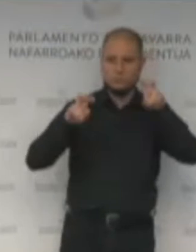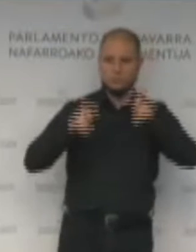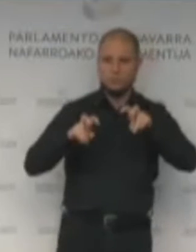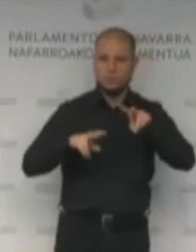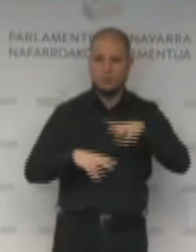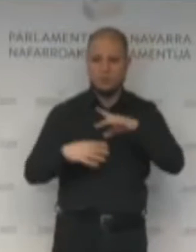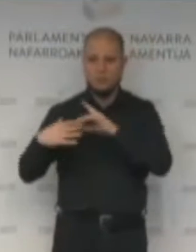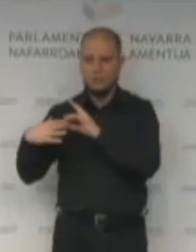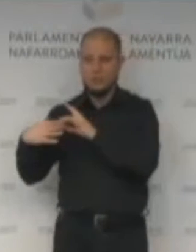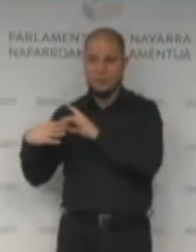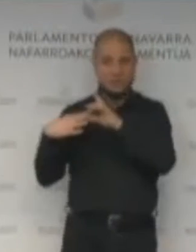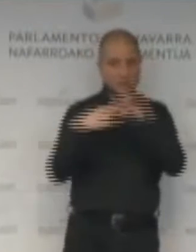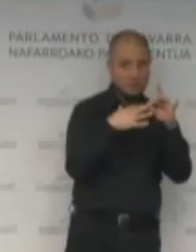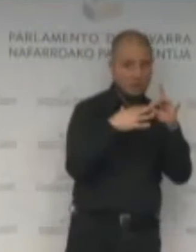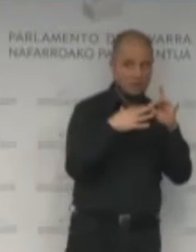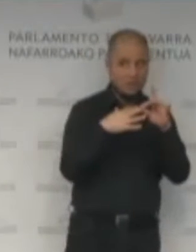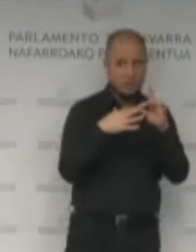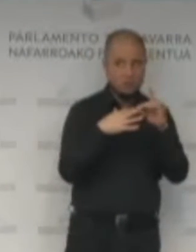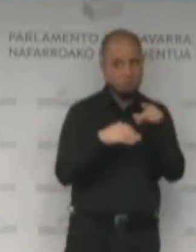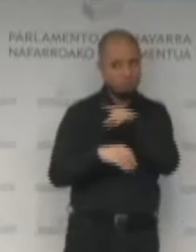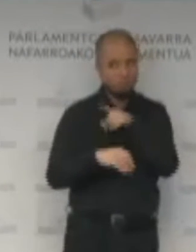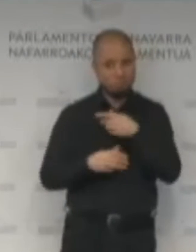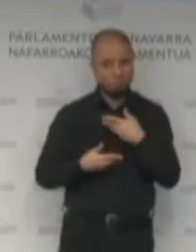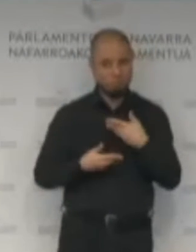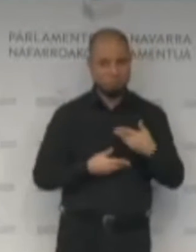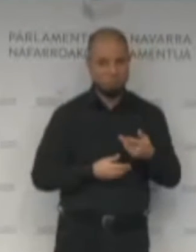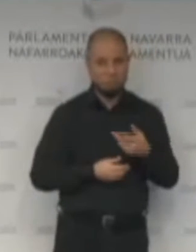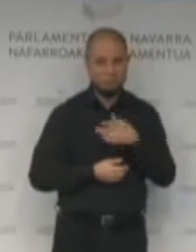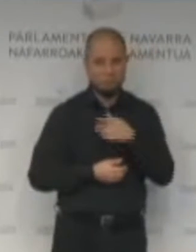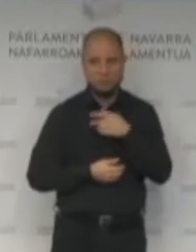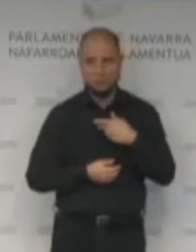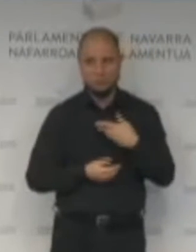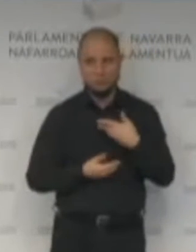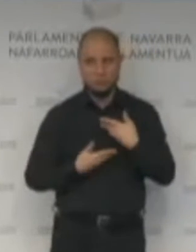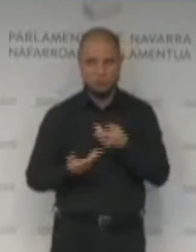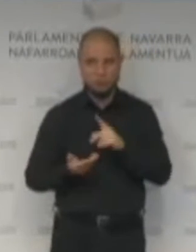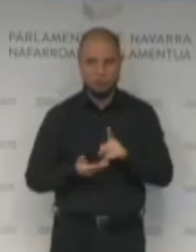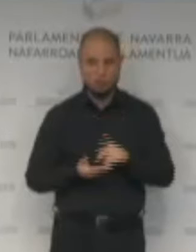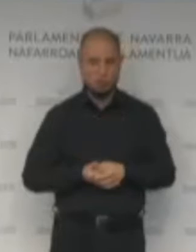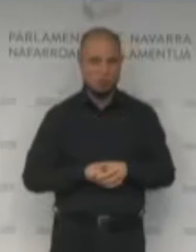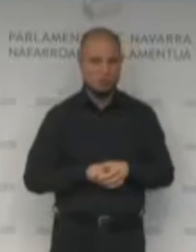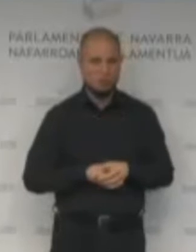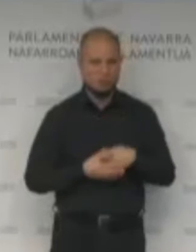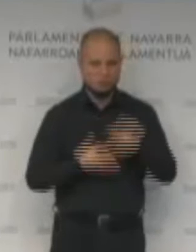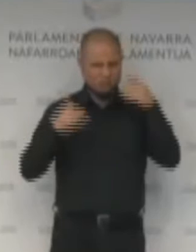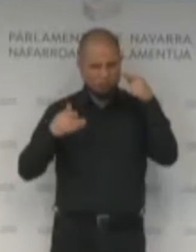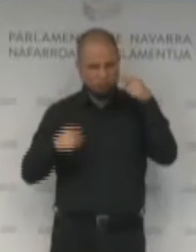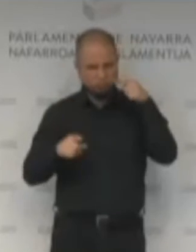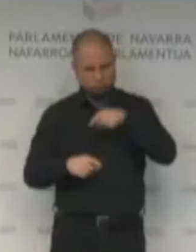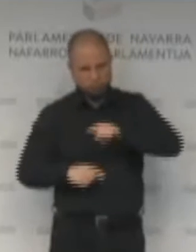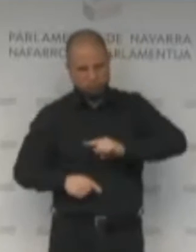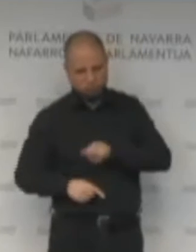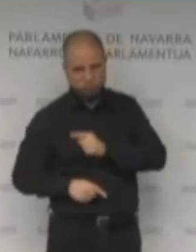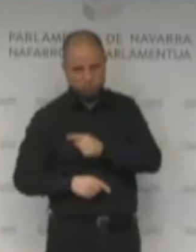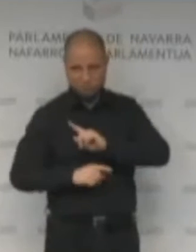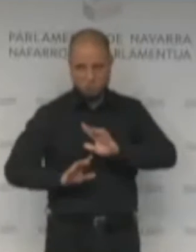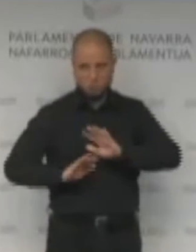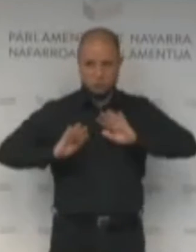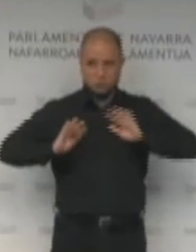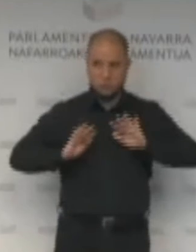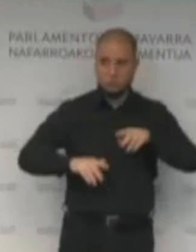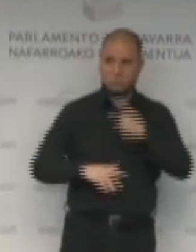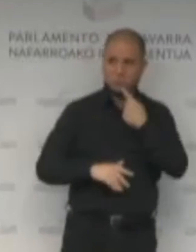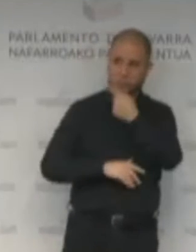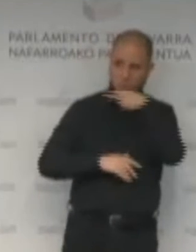que no le hace ningún favor. No voy a enseñarme con eso. Prefiero detenerme en que fueron ustedes quienes recortaron